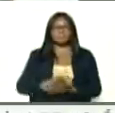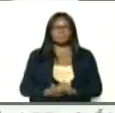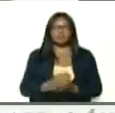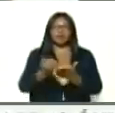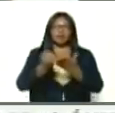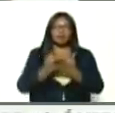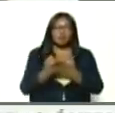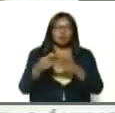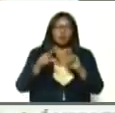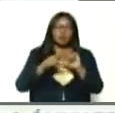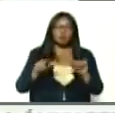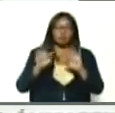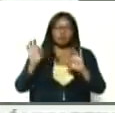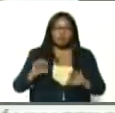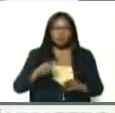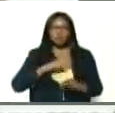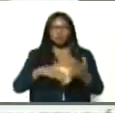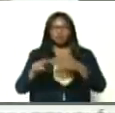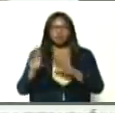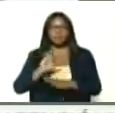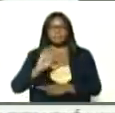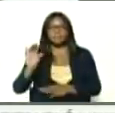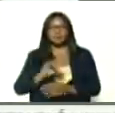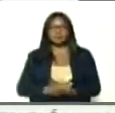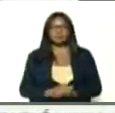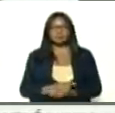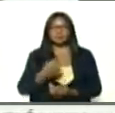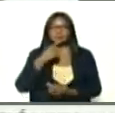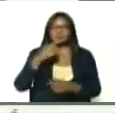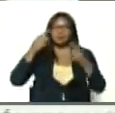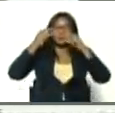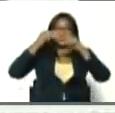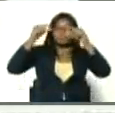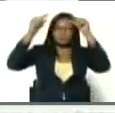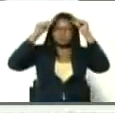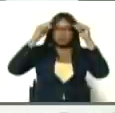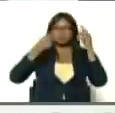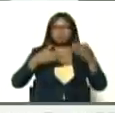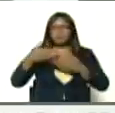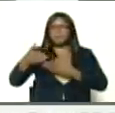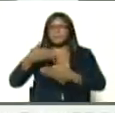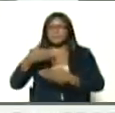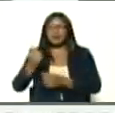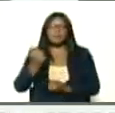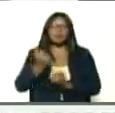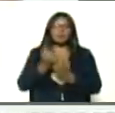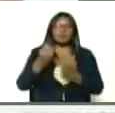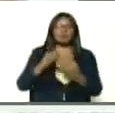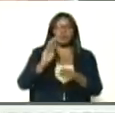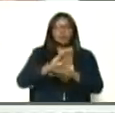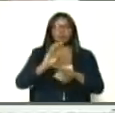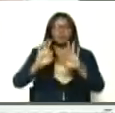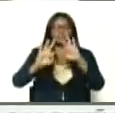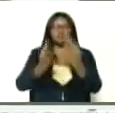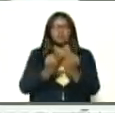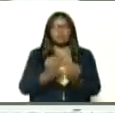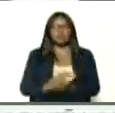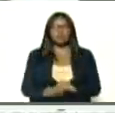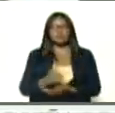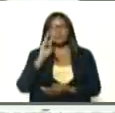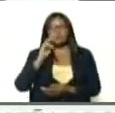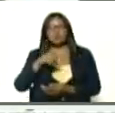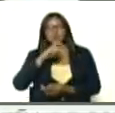quiero acompañar, así es que vamos a construir, país, como decía Simón Rodríguez, entra ayudándonos, protegiéndonos, familia, ante las